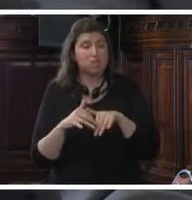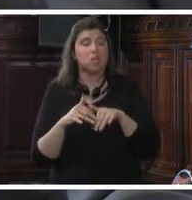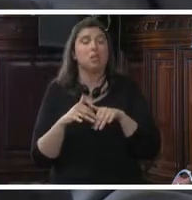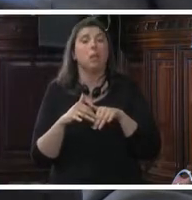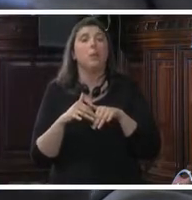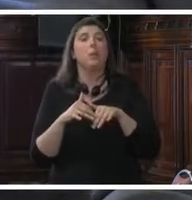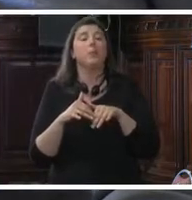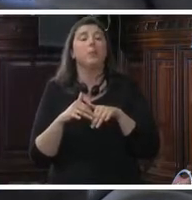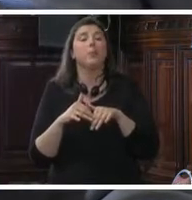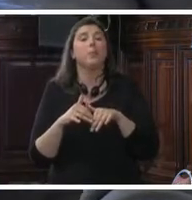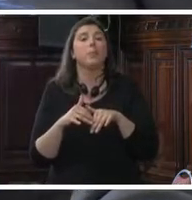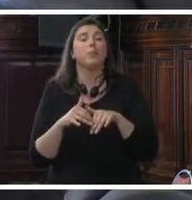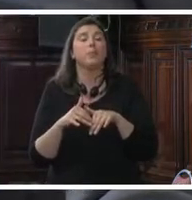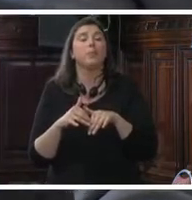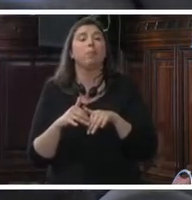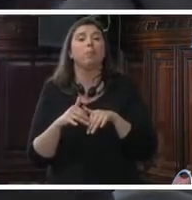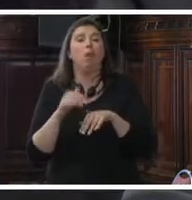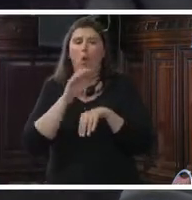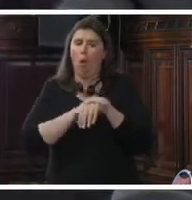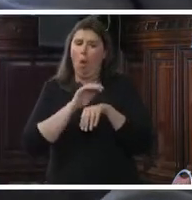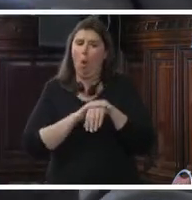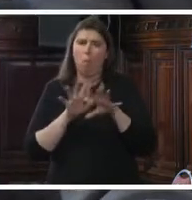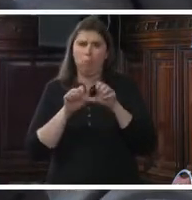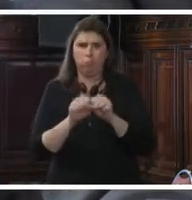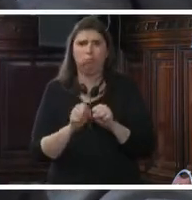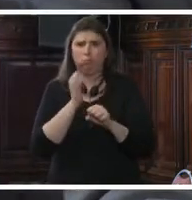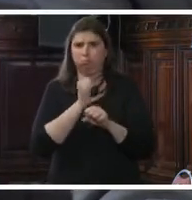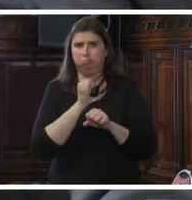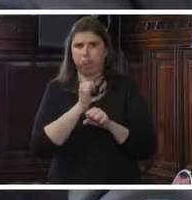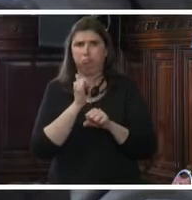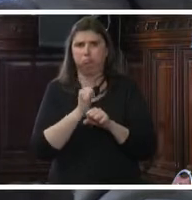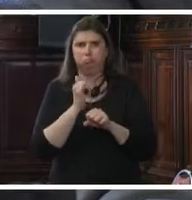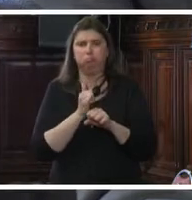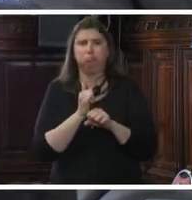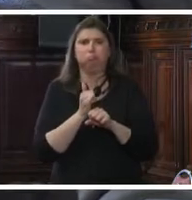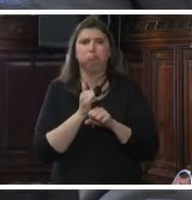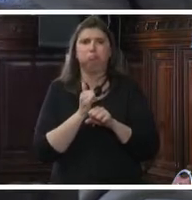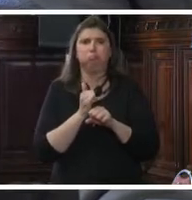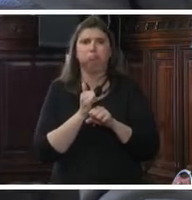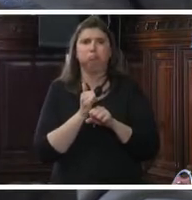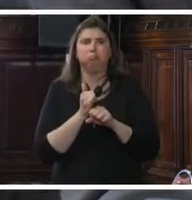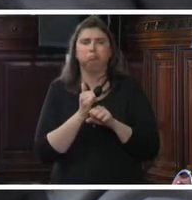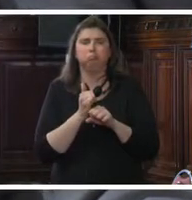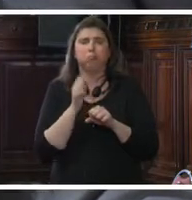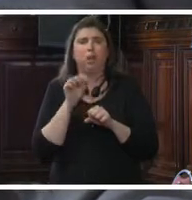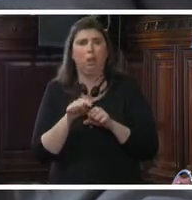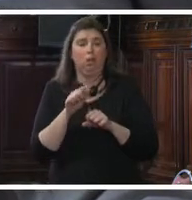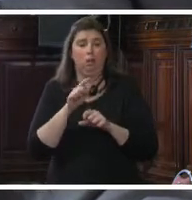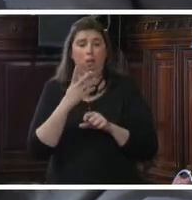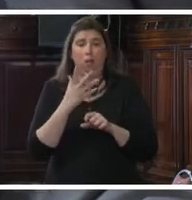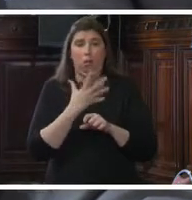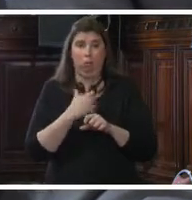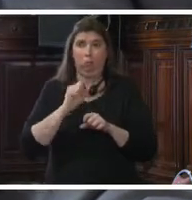muy comprometido con el tema de trata particularmente,